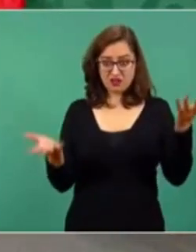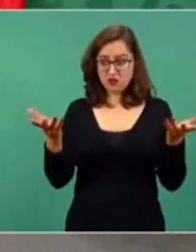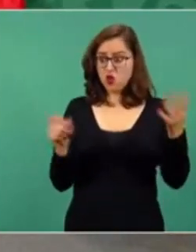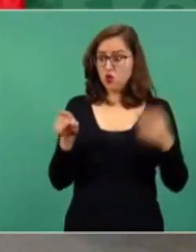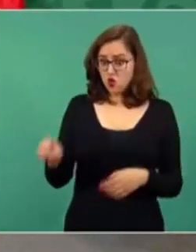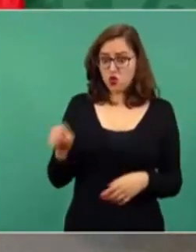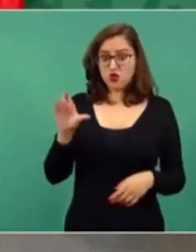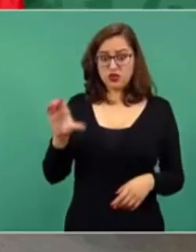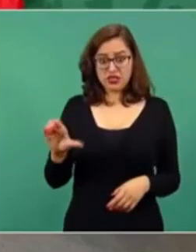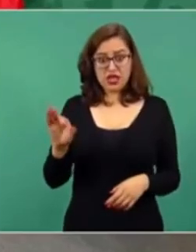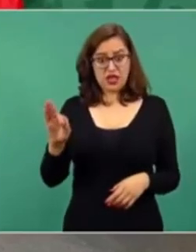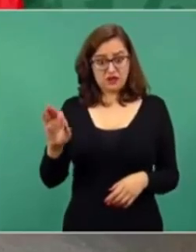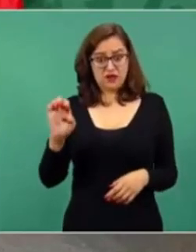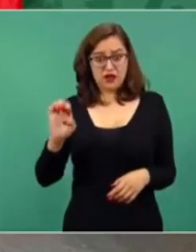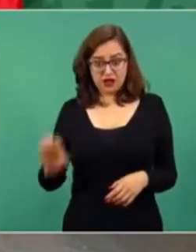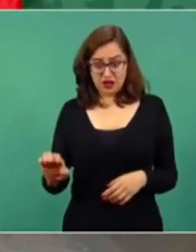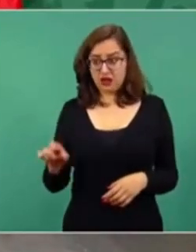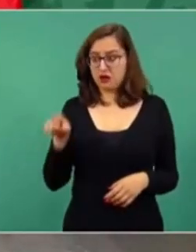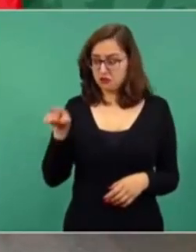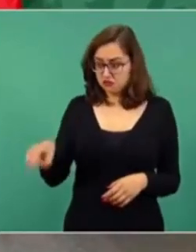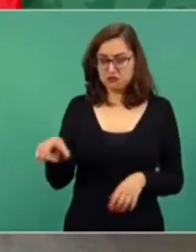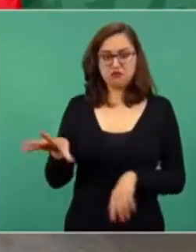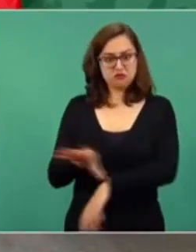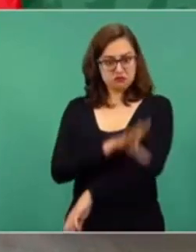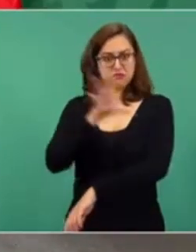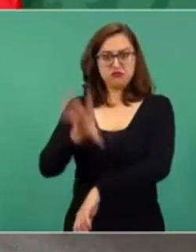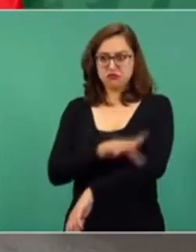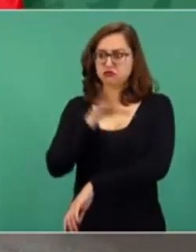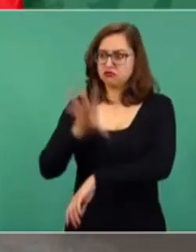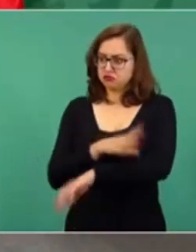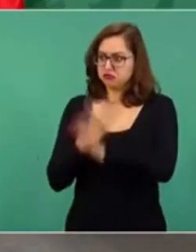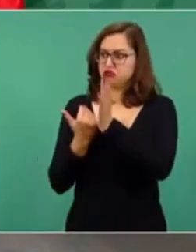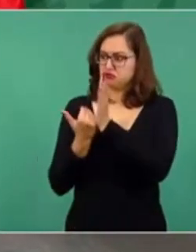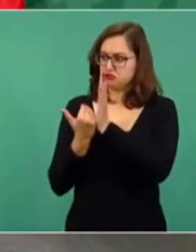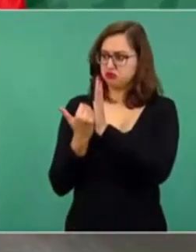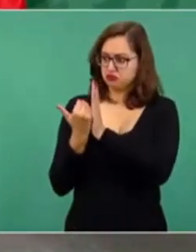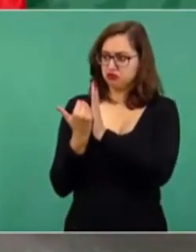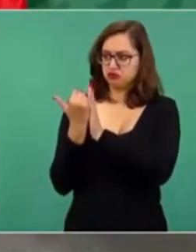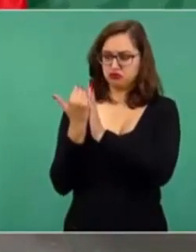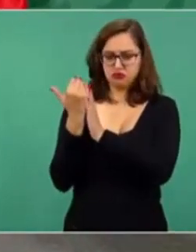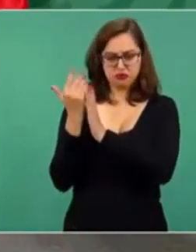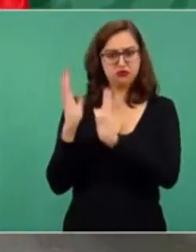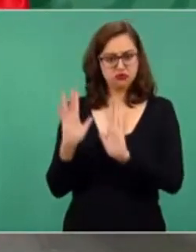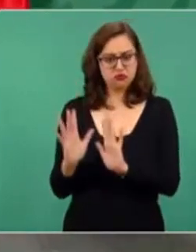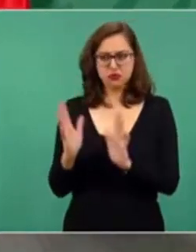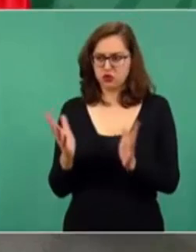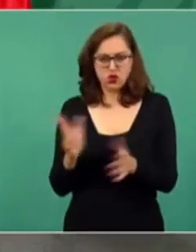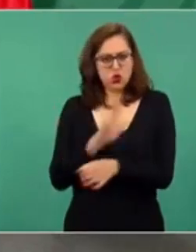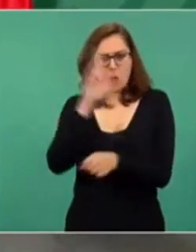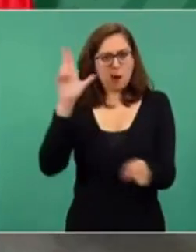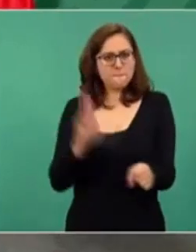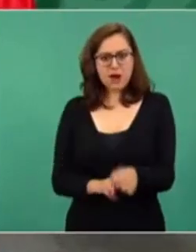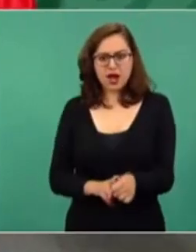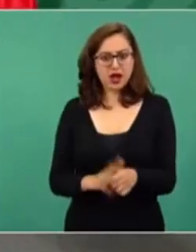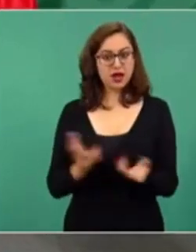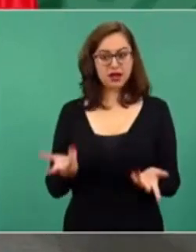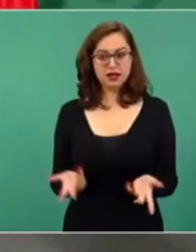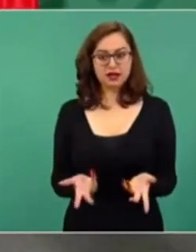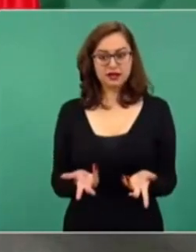Federal pueda salir adelante, porque ahora